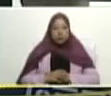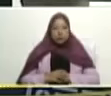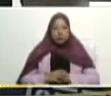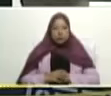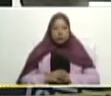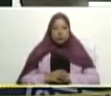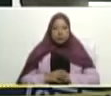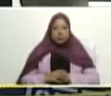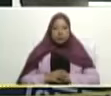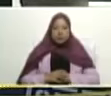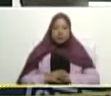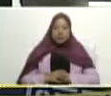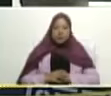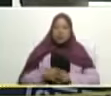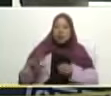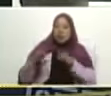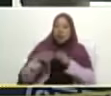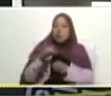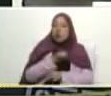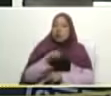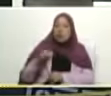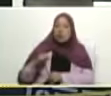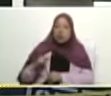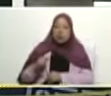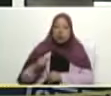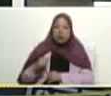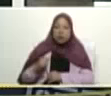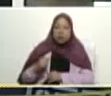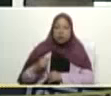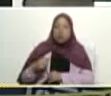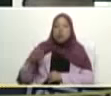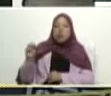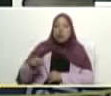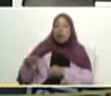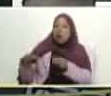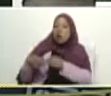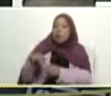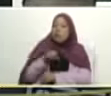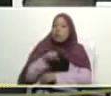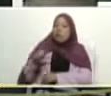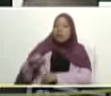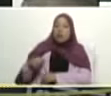lo decía en la reunión privada lo decía en la reunión privada